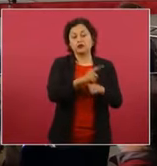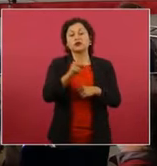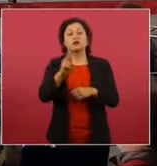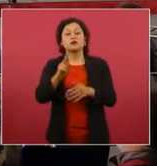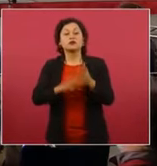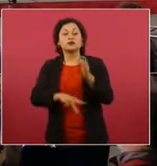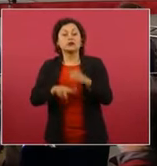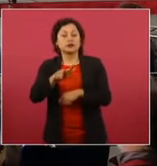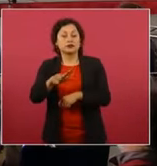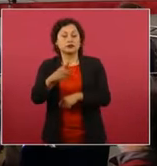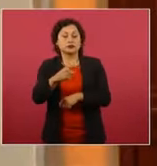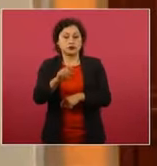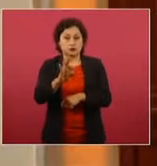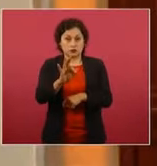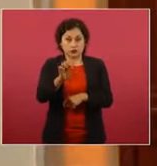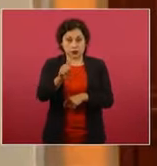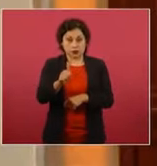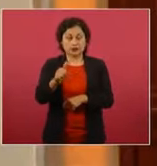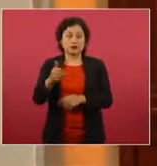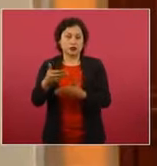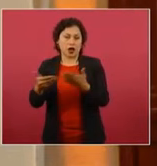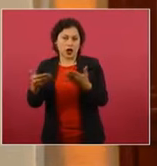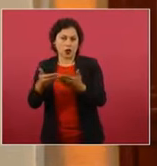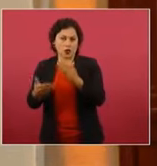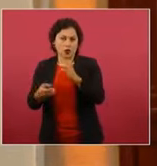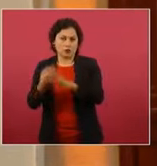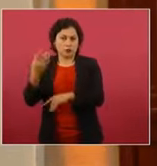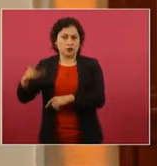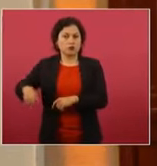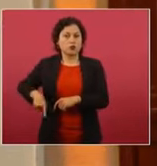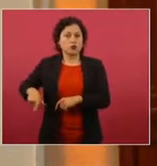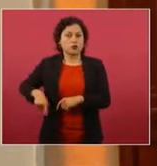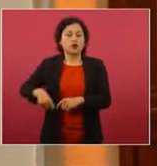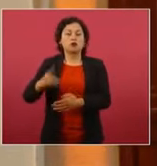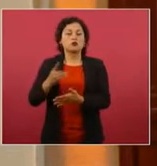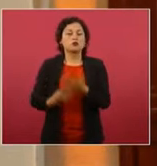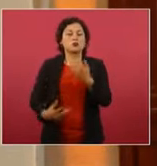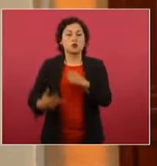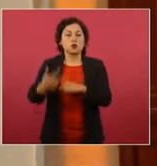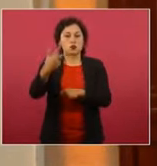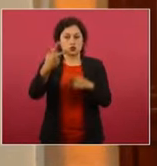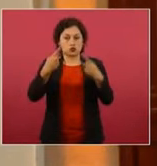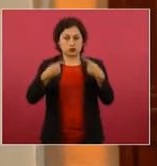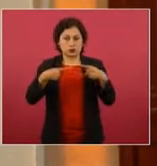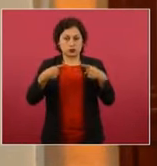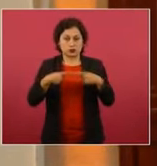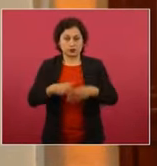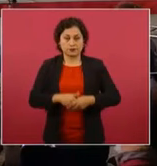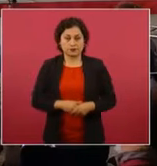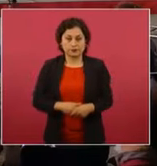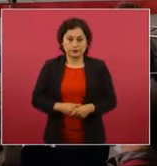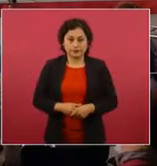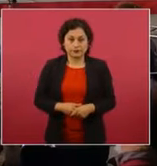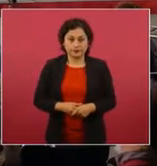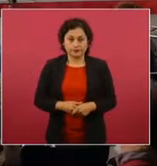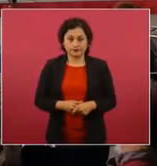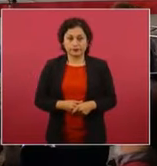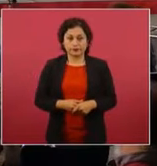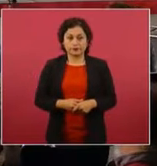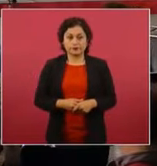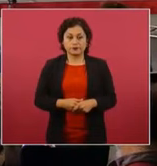146 y en la administración llevamos solamente ocho elementos. Adelante.